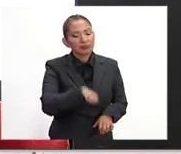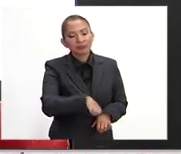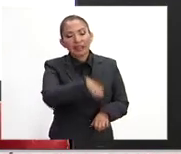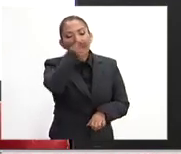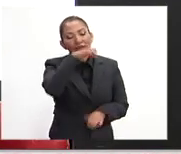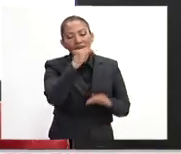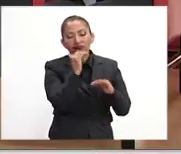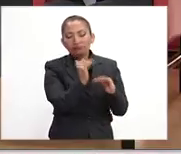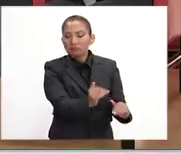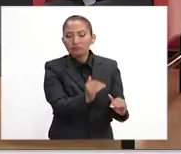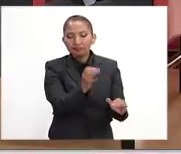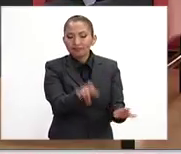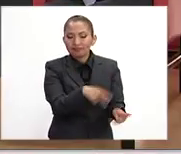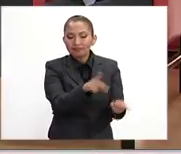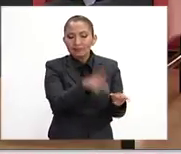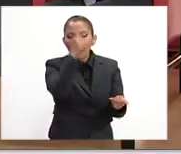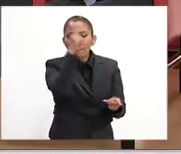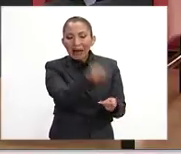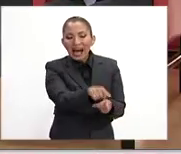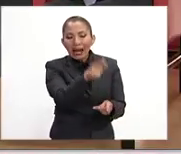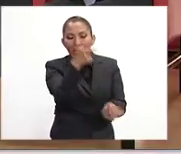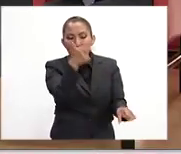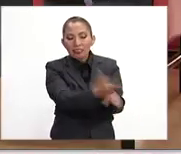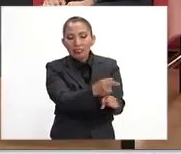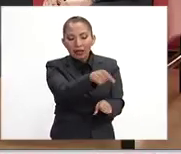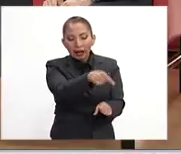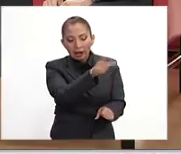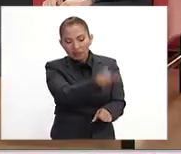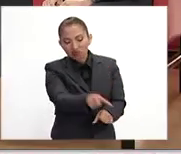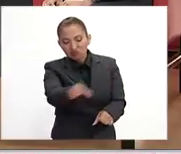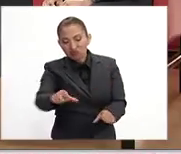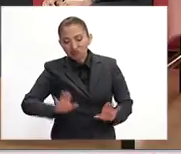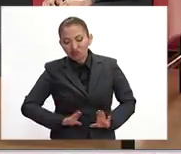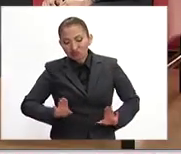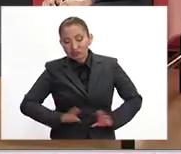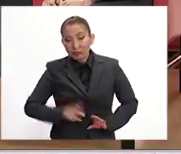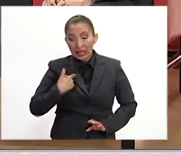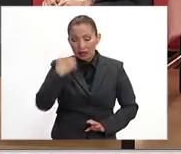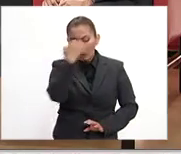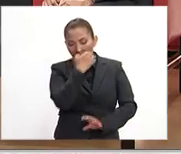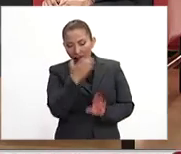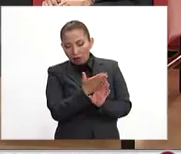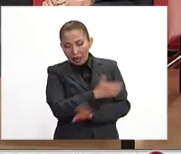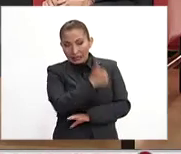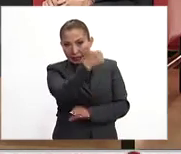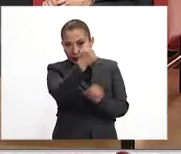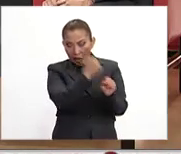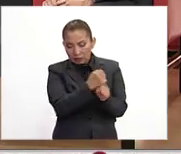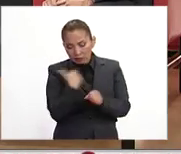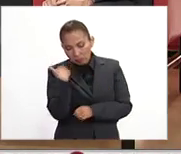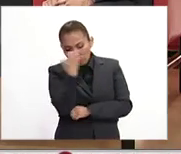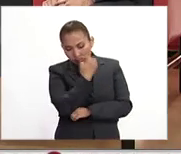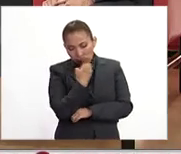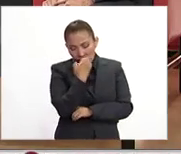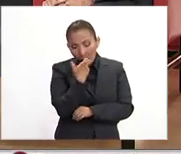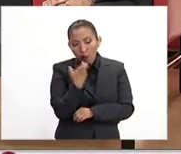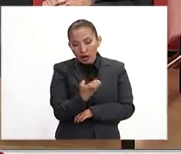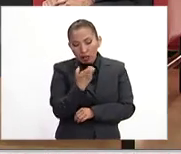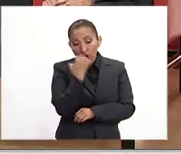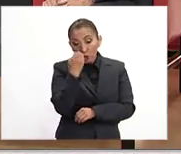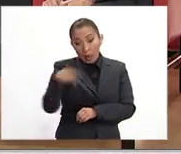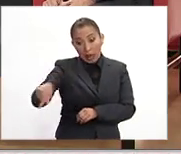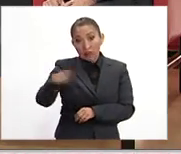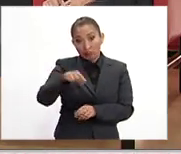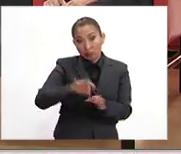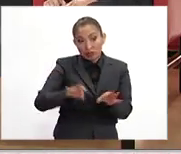idónea para poder identificar estos cuadros? Normalmente el diagnóstico se hace a partir de los seis años. De los seis años. Y por eso la escuela